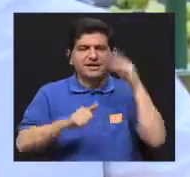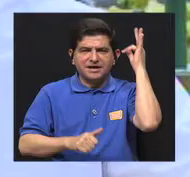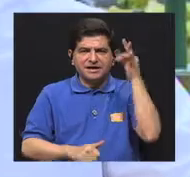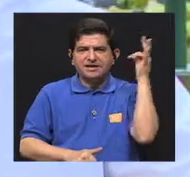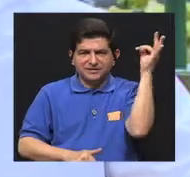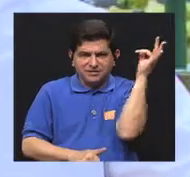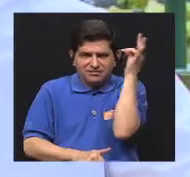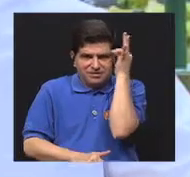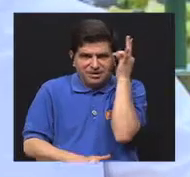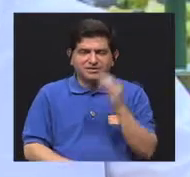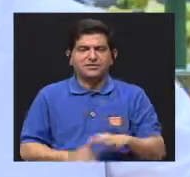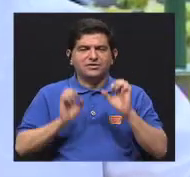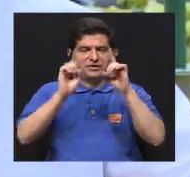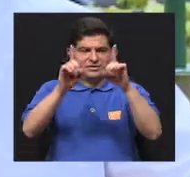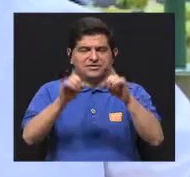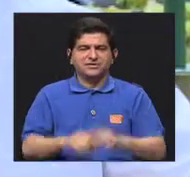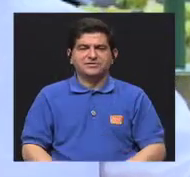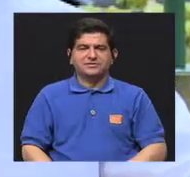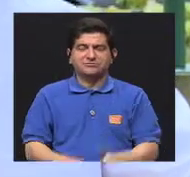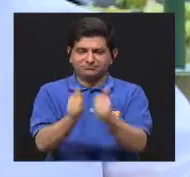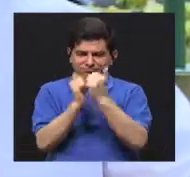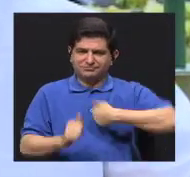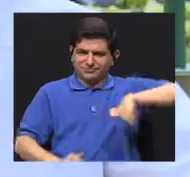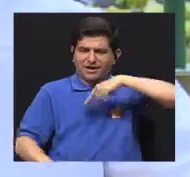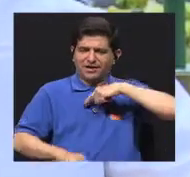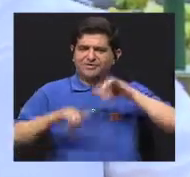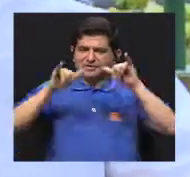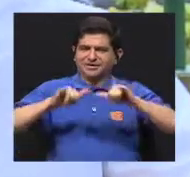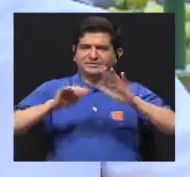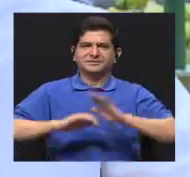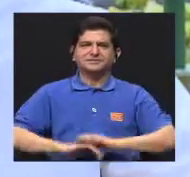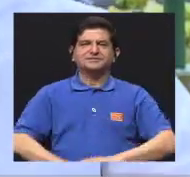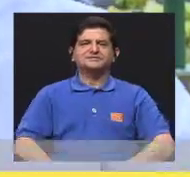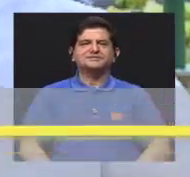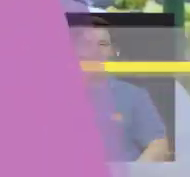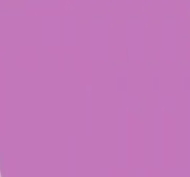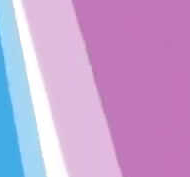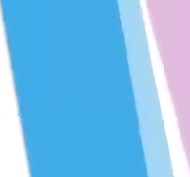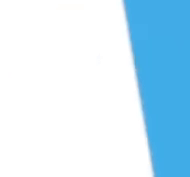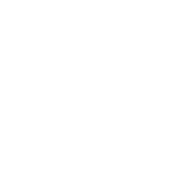teorías de educación. Quédense con nosotros. Vamos muy bien.